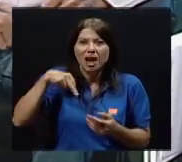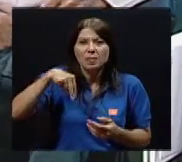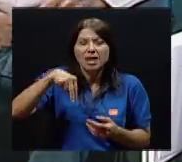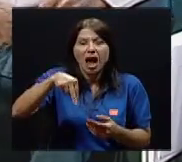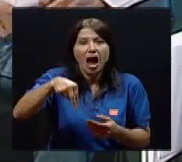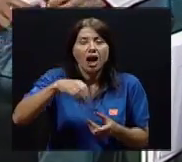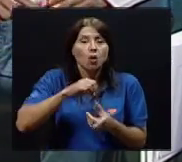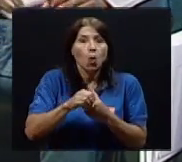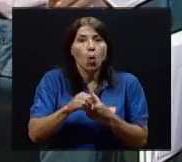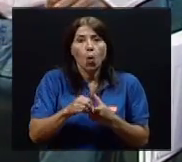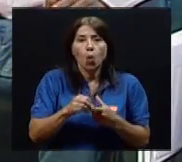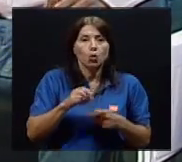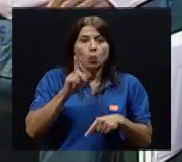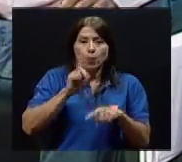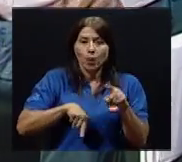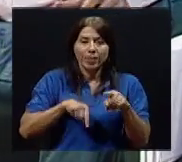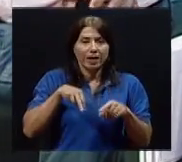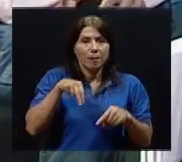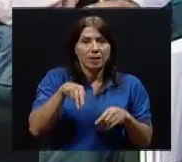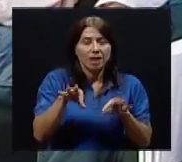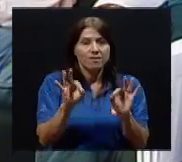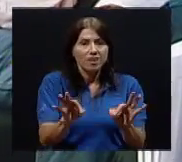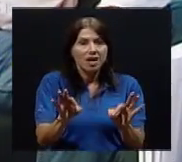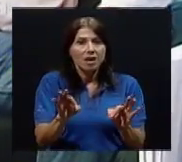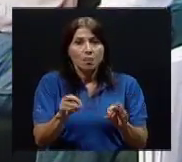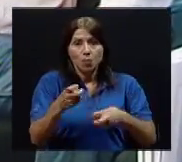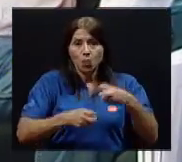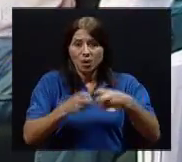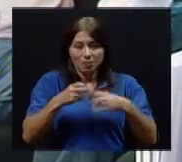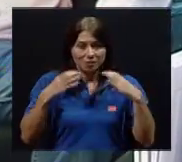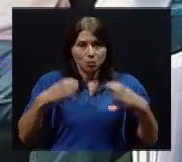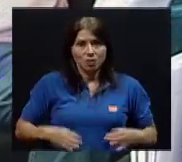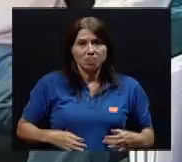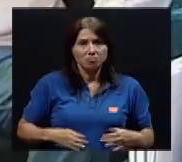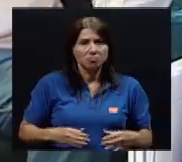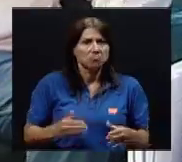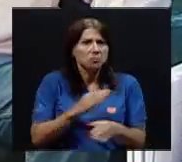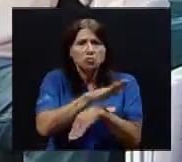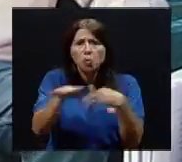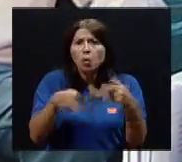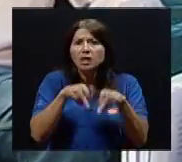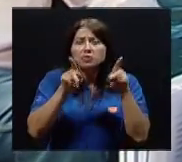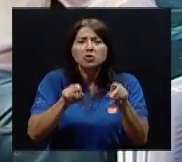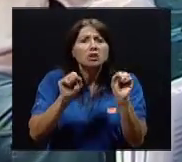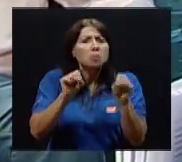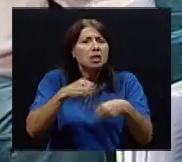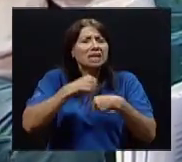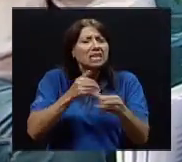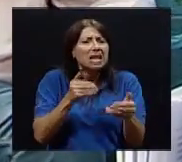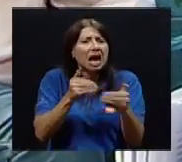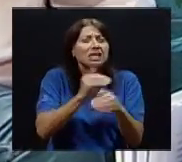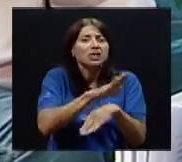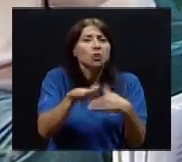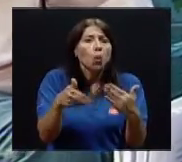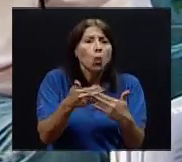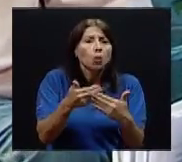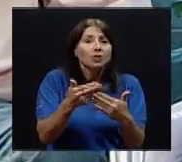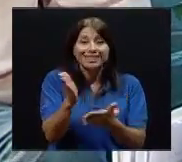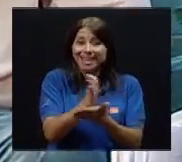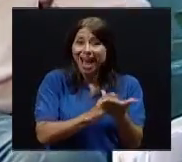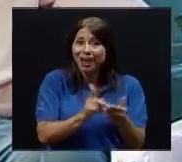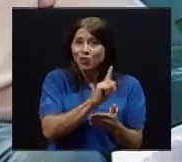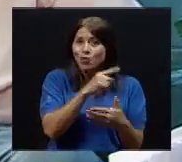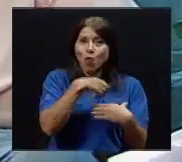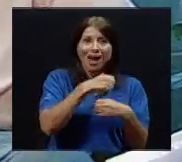buenos para caminar, tienen problemas de movilidad. Lo cierto es que todos pueden hacer casi